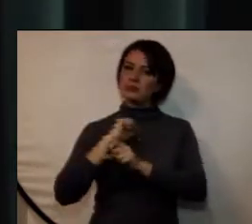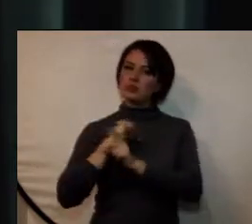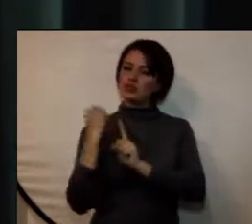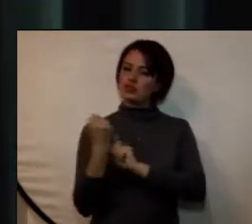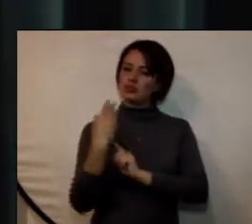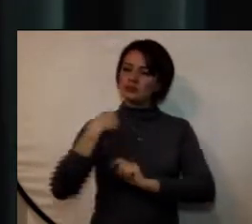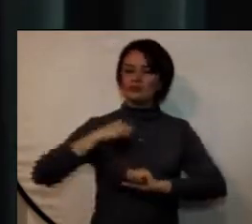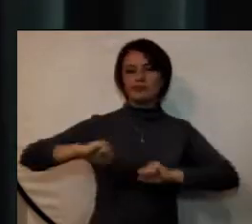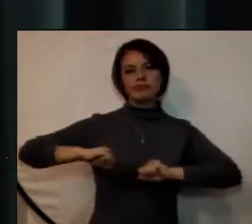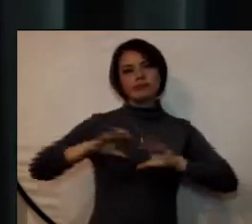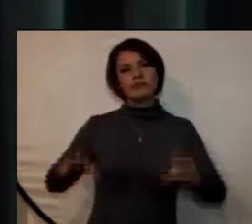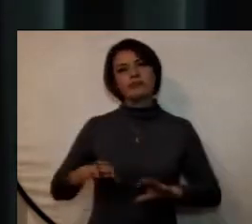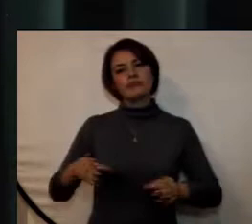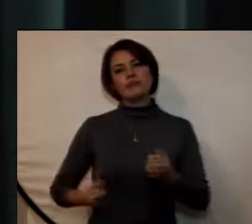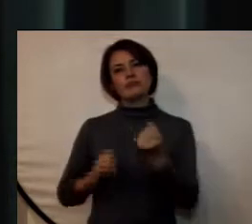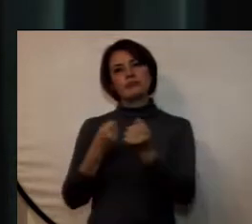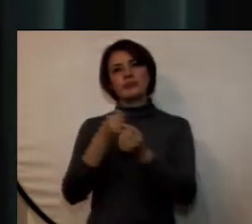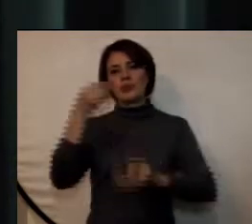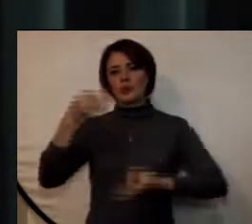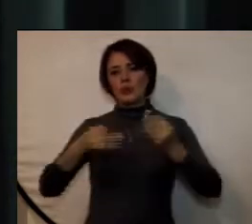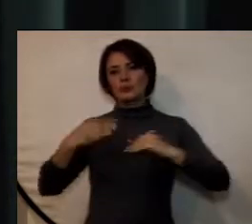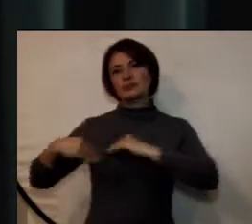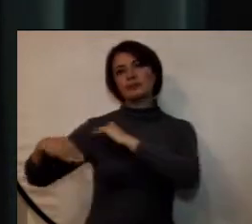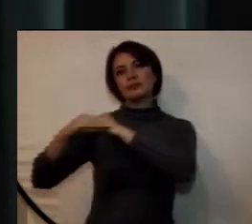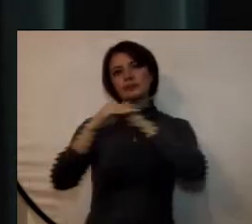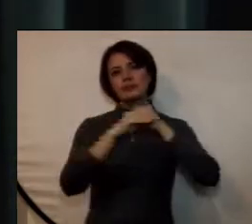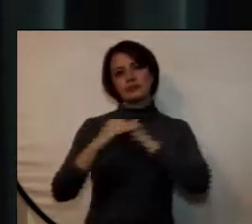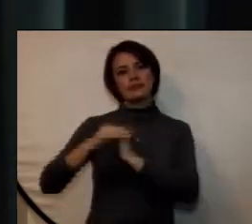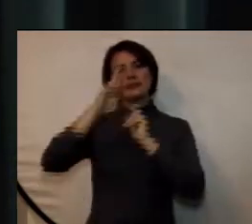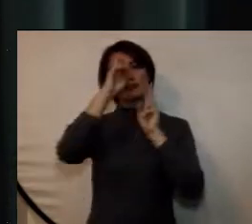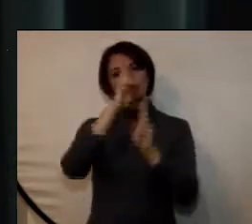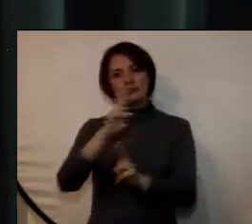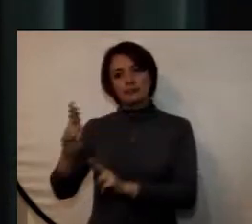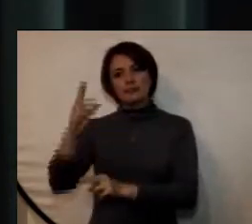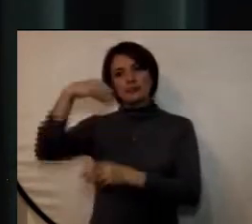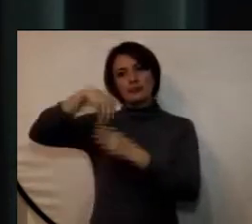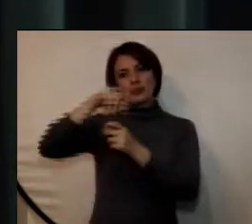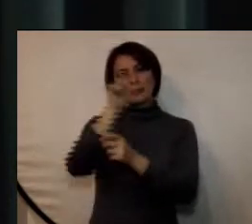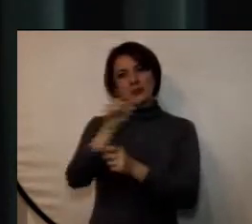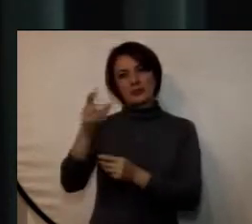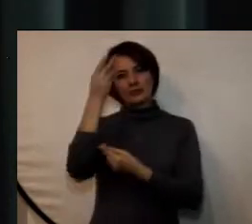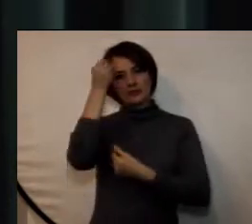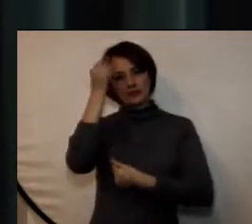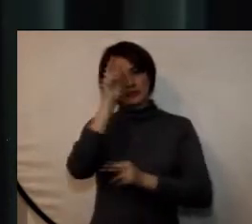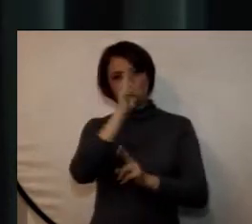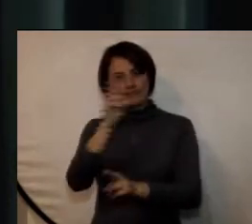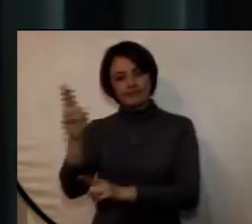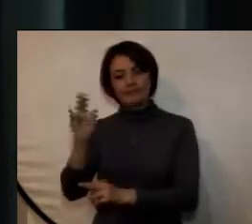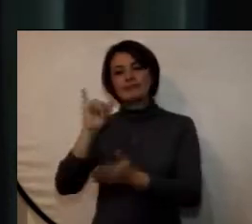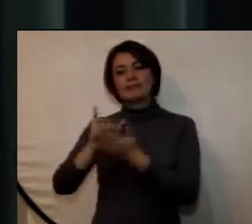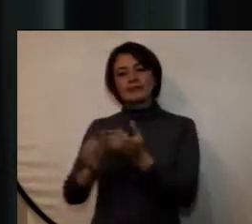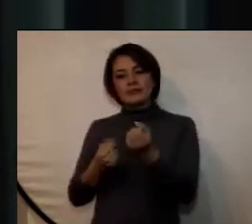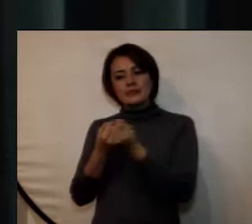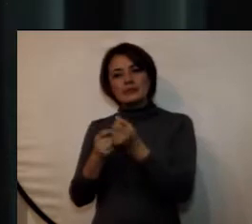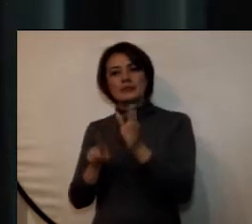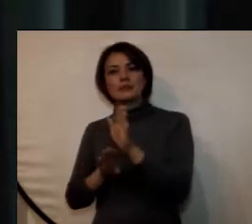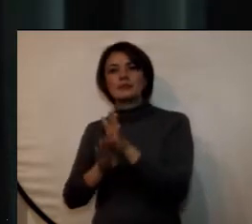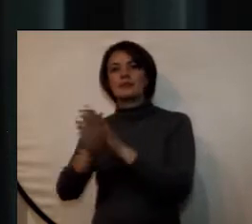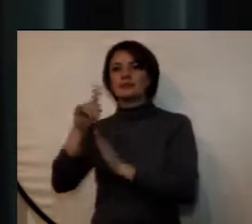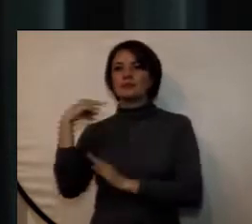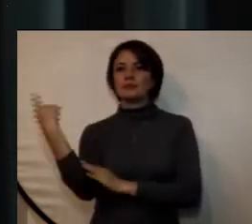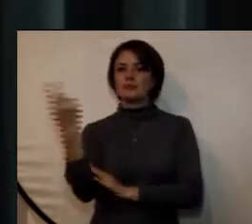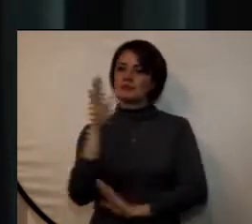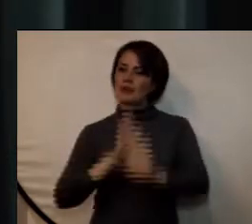que promuevan la justicia, la equidad, el respeto por los valores humanos que contribuyan al progreso del sector